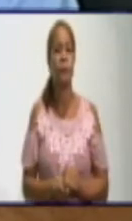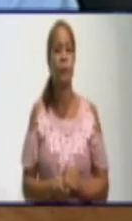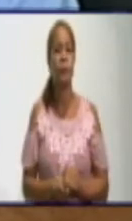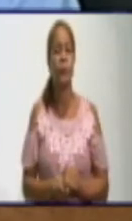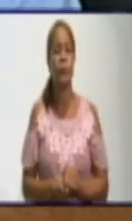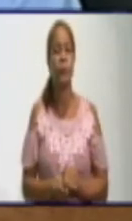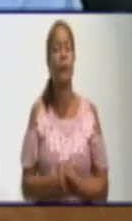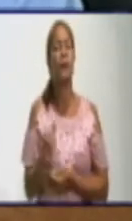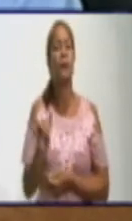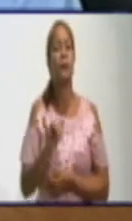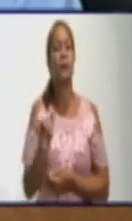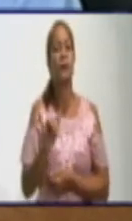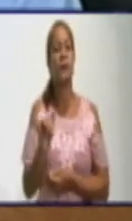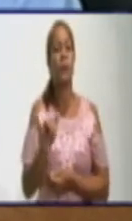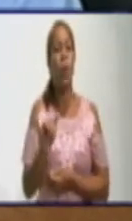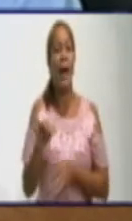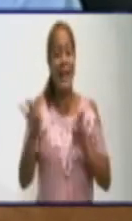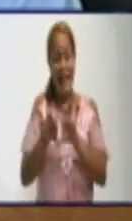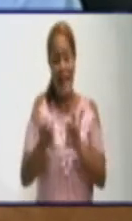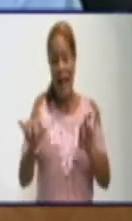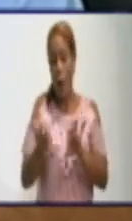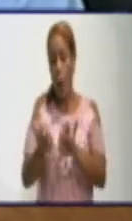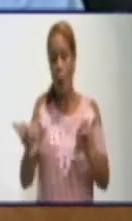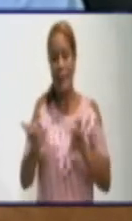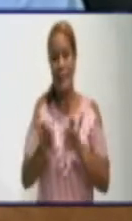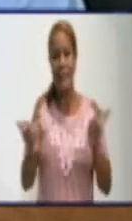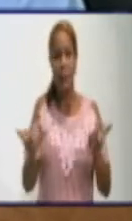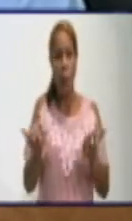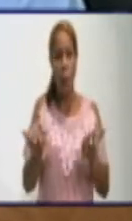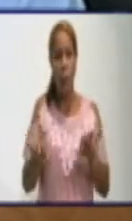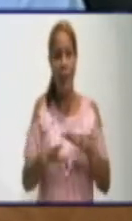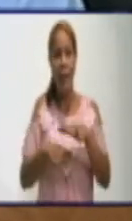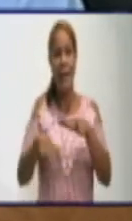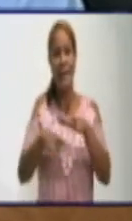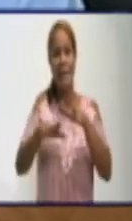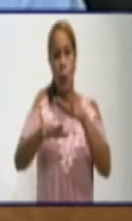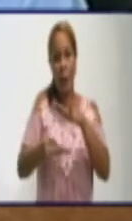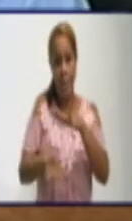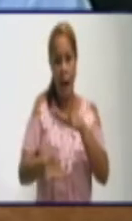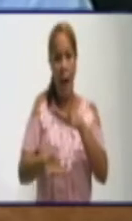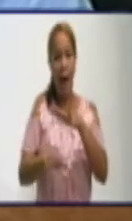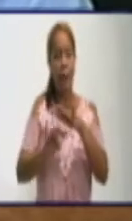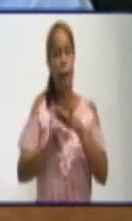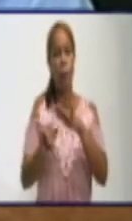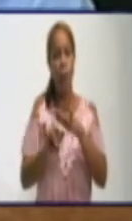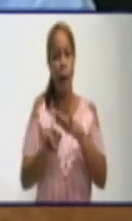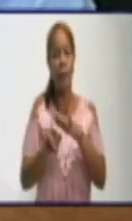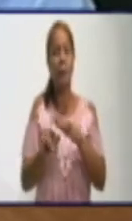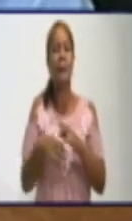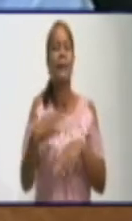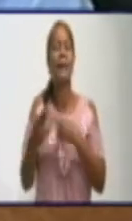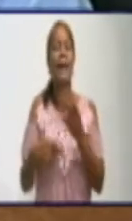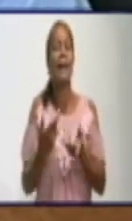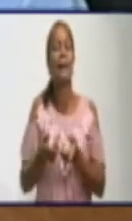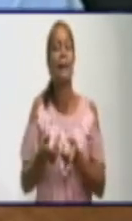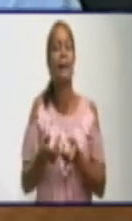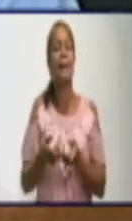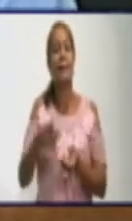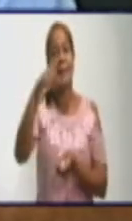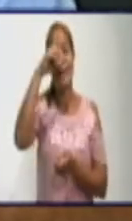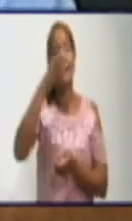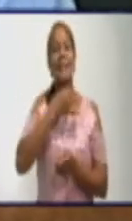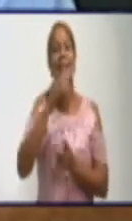Así como la interconexión de la zona alta con la zona baja, que posibilitará la mejora del ciclo del sector 8, que hoy es